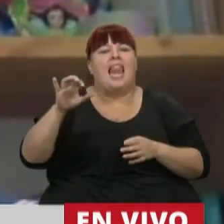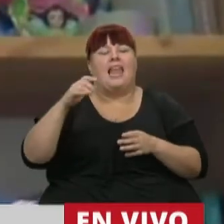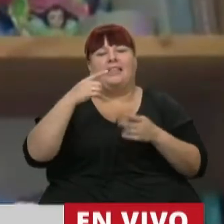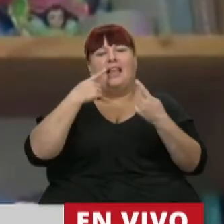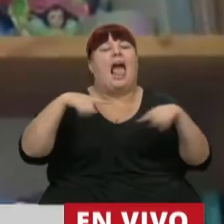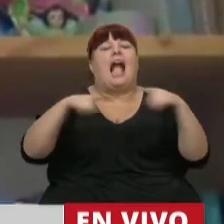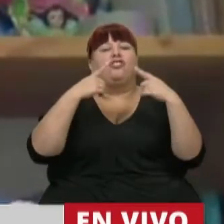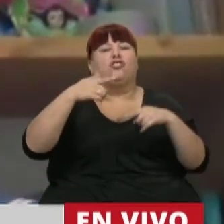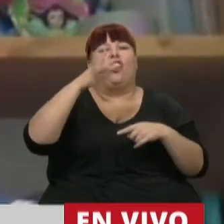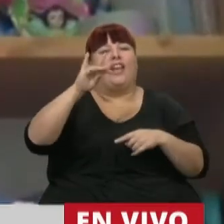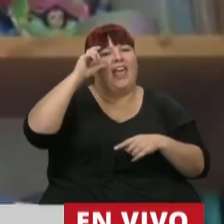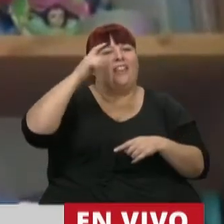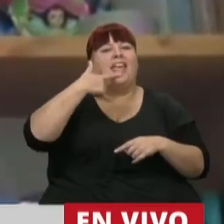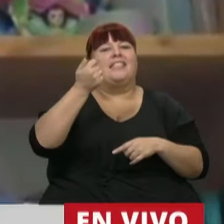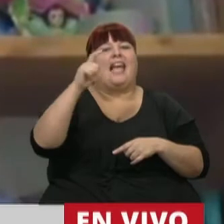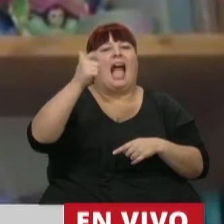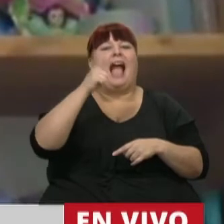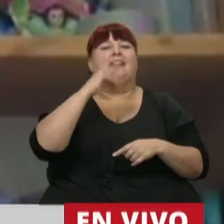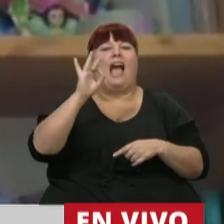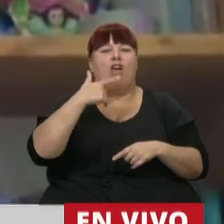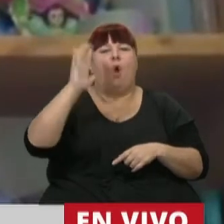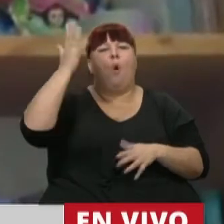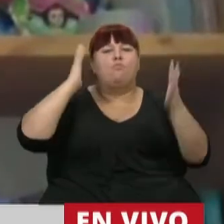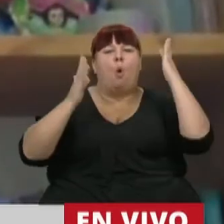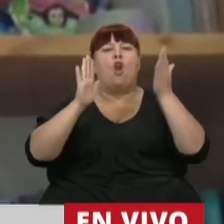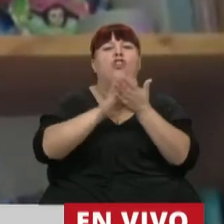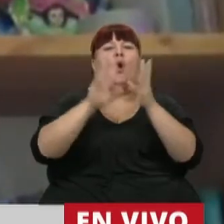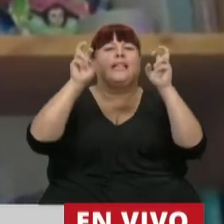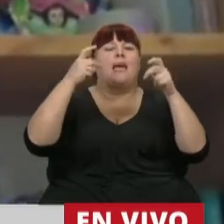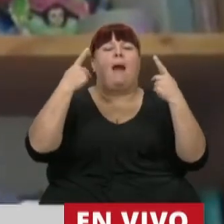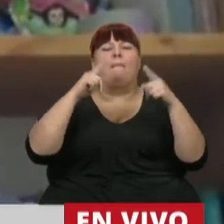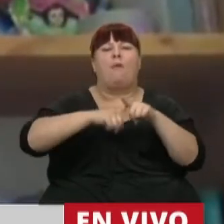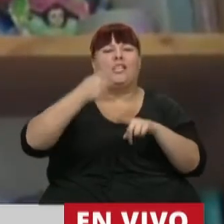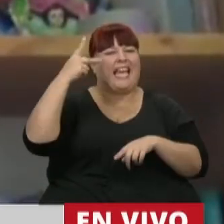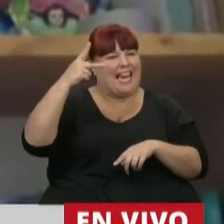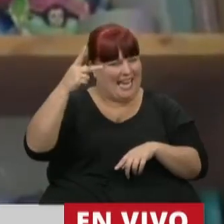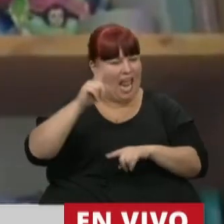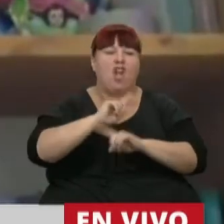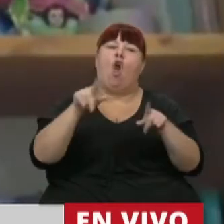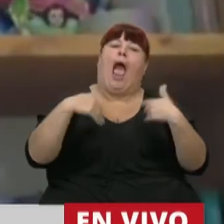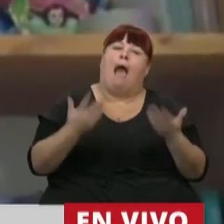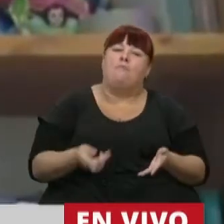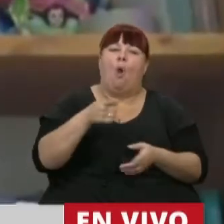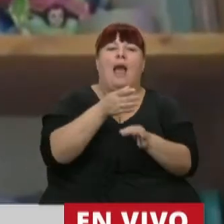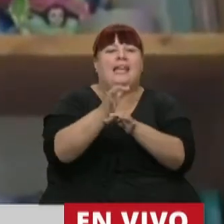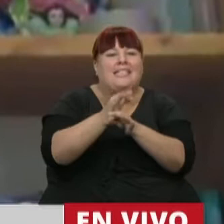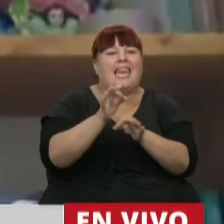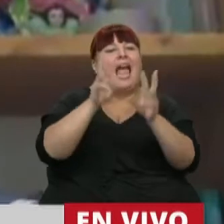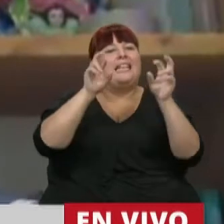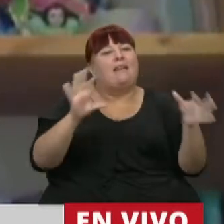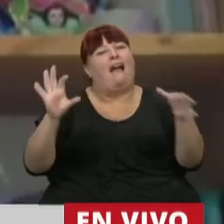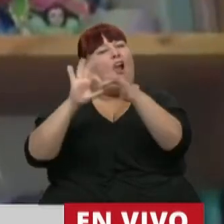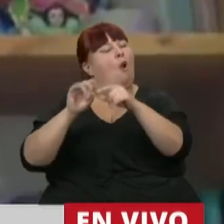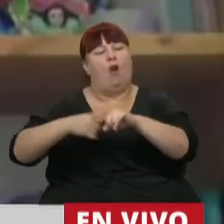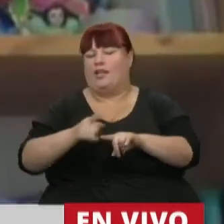desacatados. Una murga que celebra la política kirchnerista. No usen los dispositivos de educación